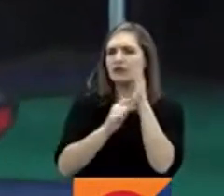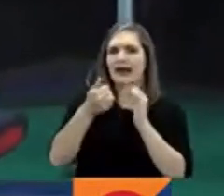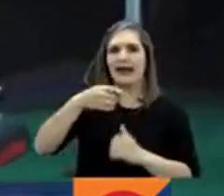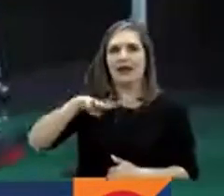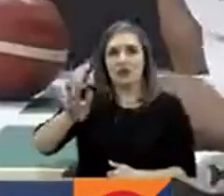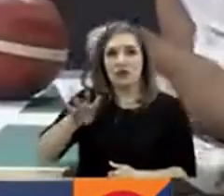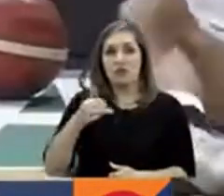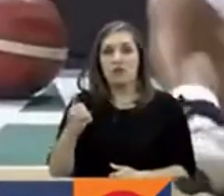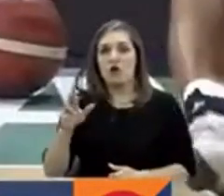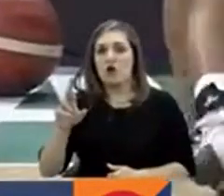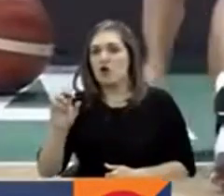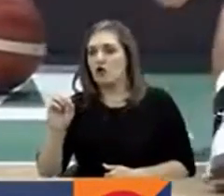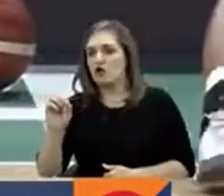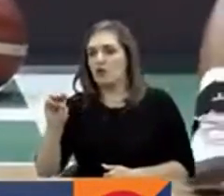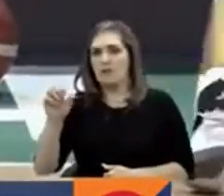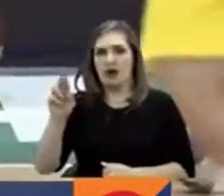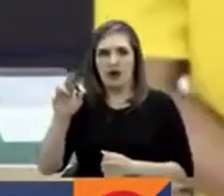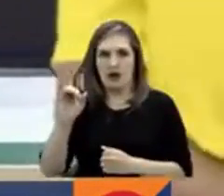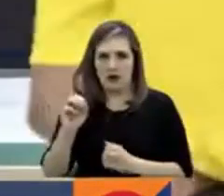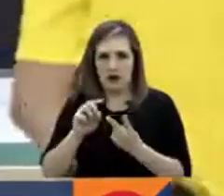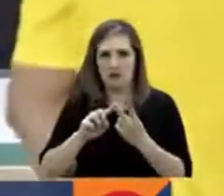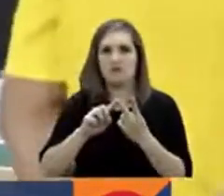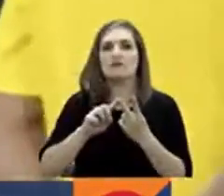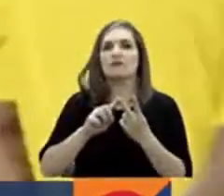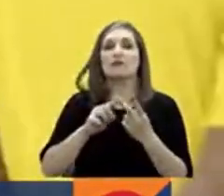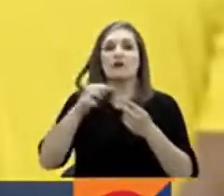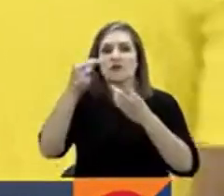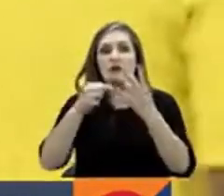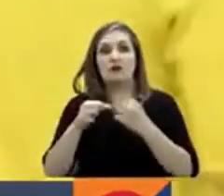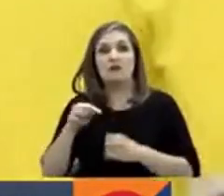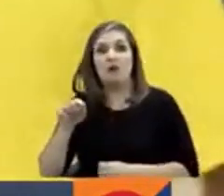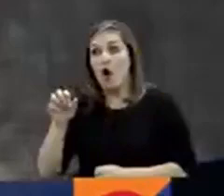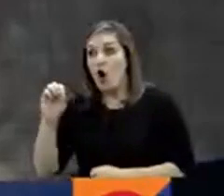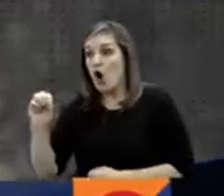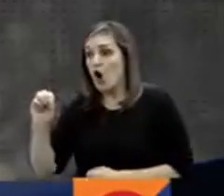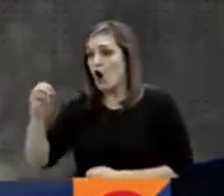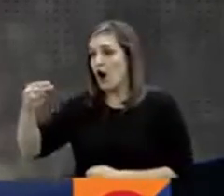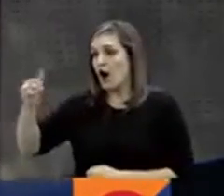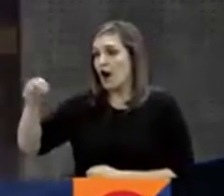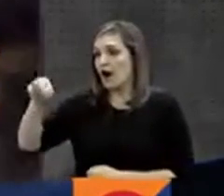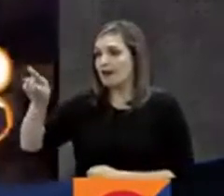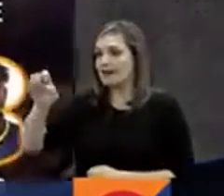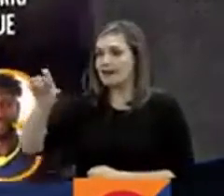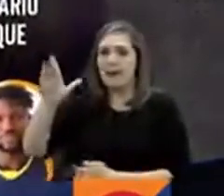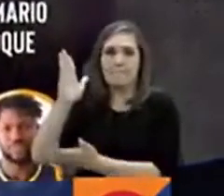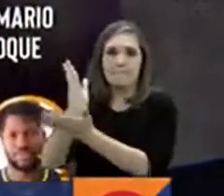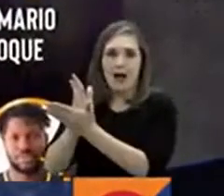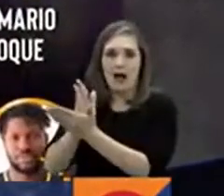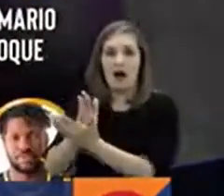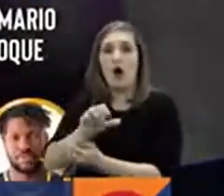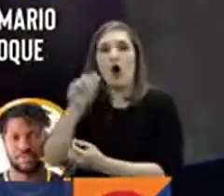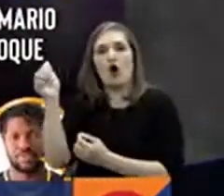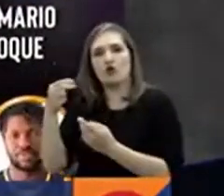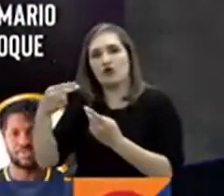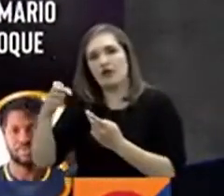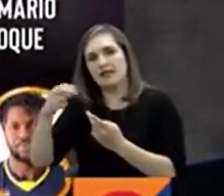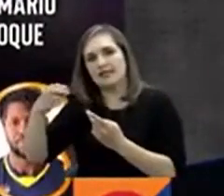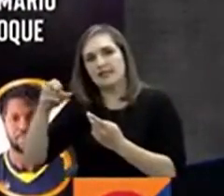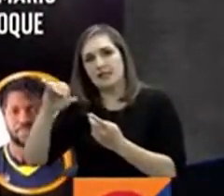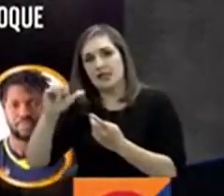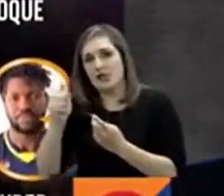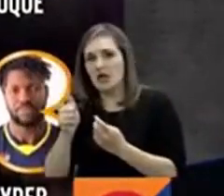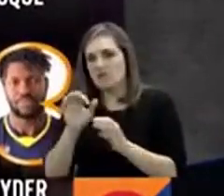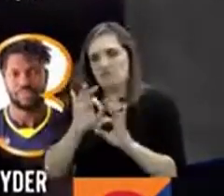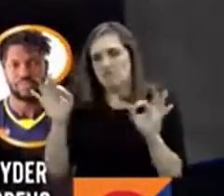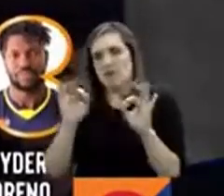Roque, Soren de Luque y Michael Jackson. No están presentes Jaime Echenique ni Hansel Atencia, quien se recupera de una lesión. Sin embargo, la idea es contar con ellos